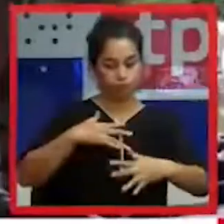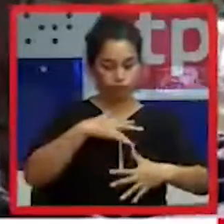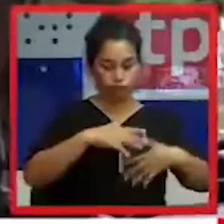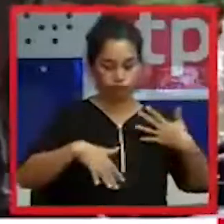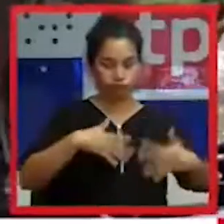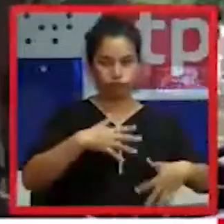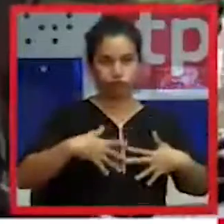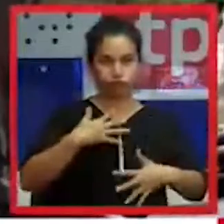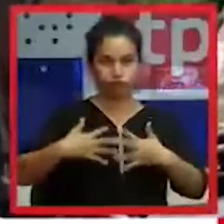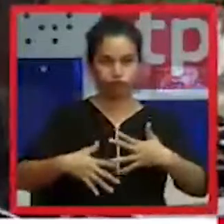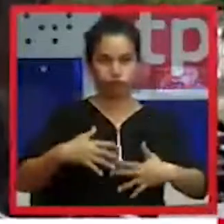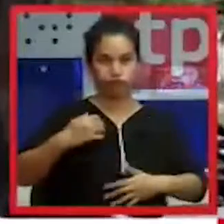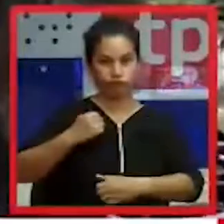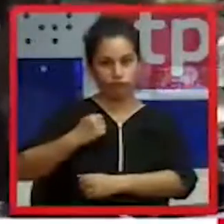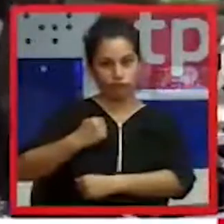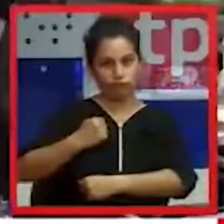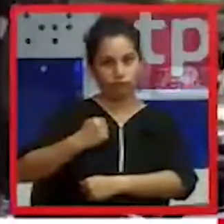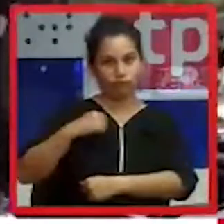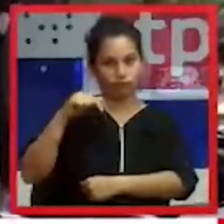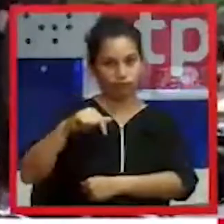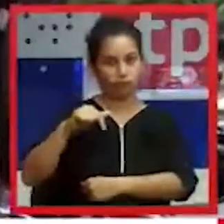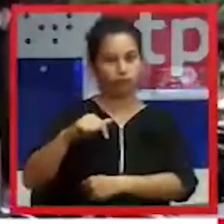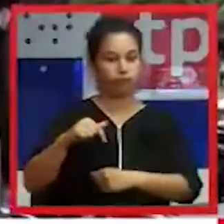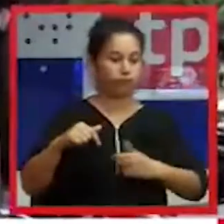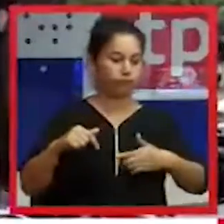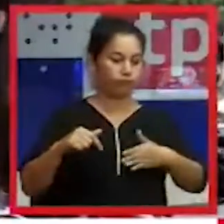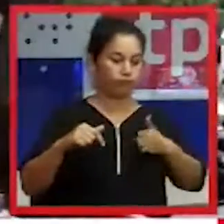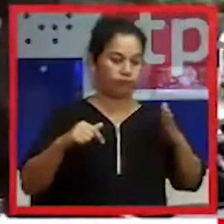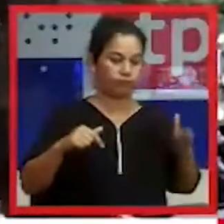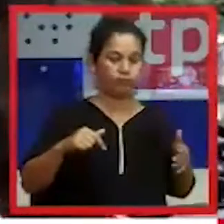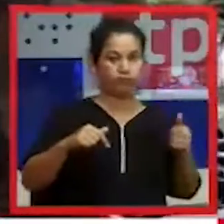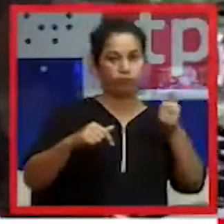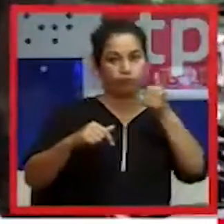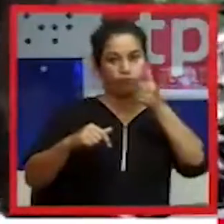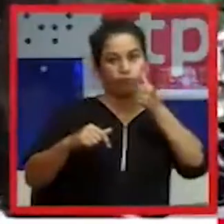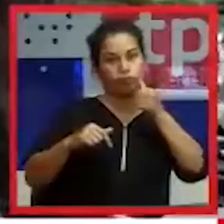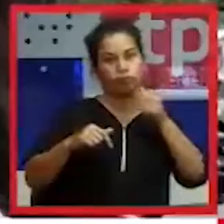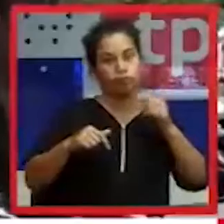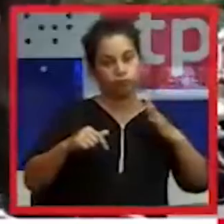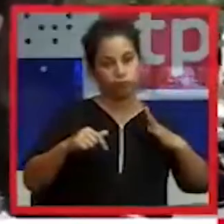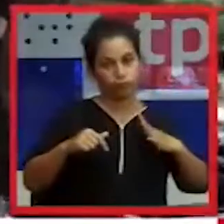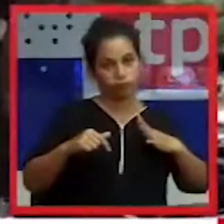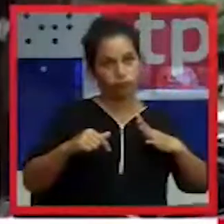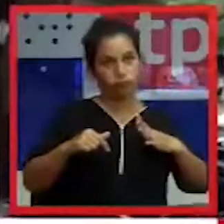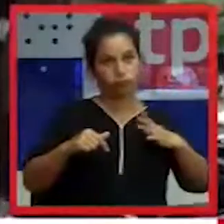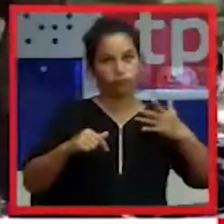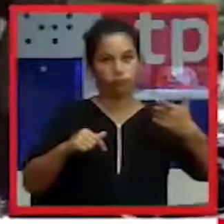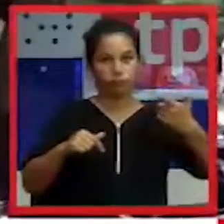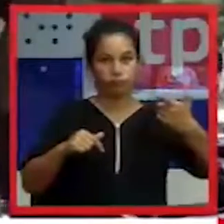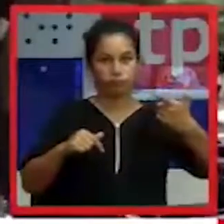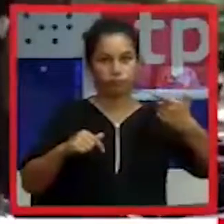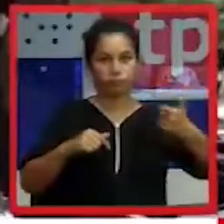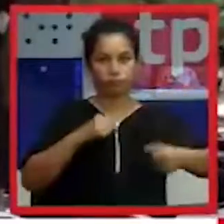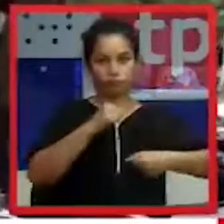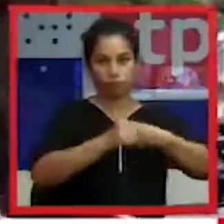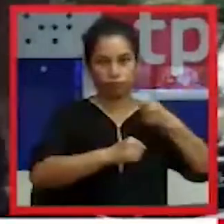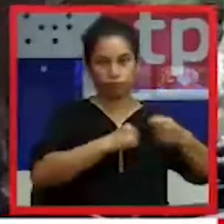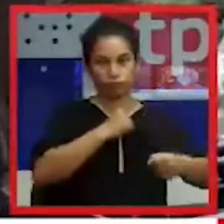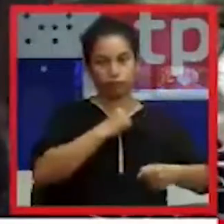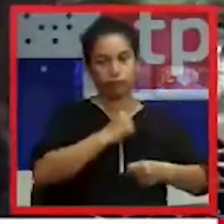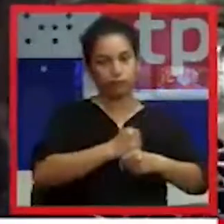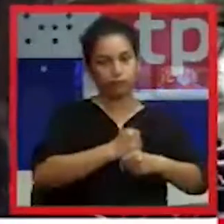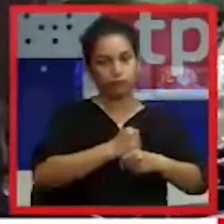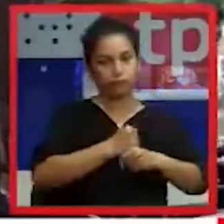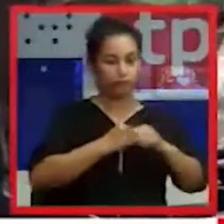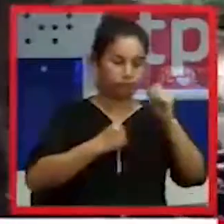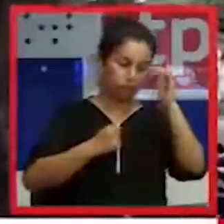caso, que corresponde a las Fuerzas Armadas, y la otra señorita de 21 años de edad que estaría en evidente